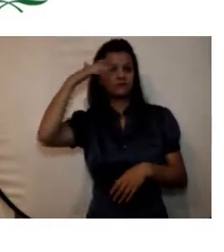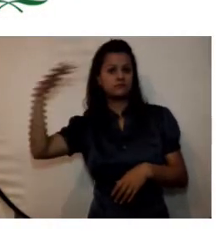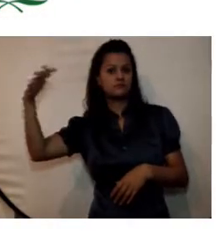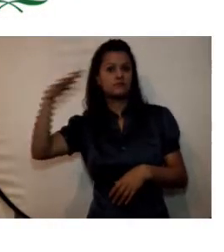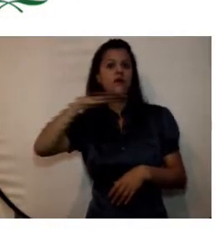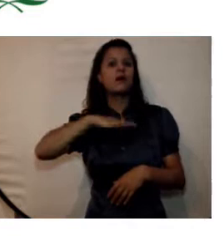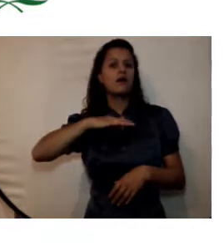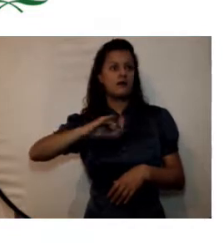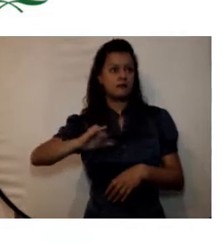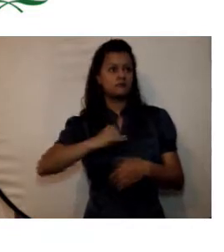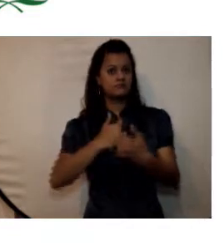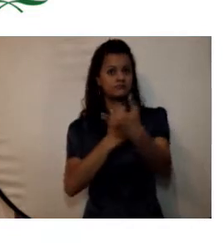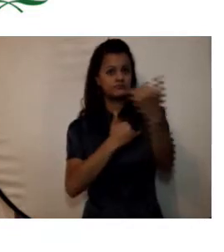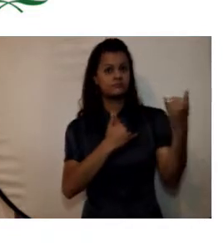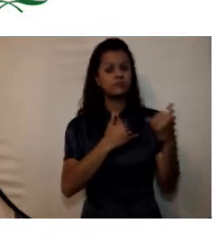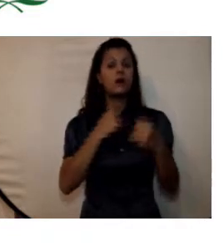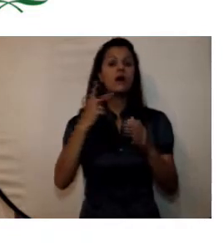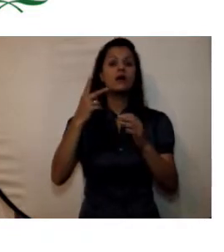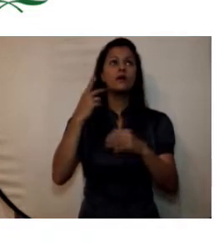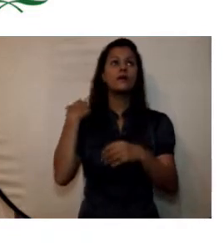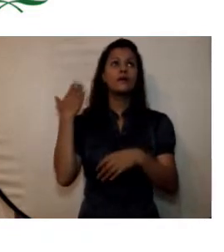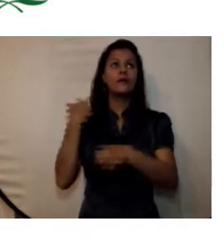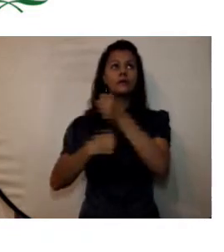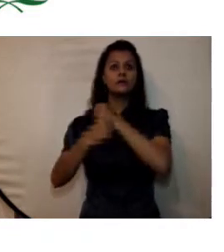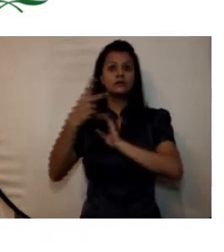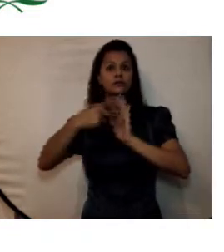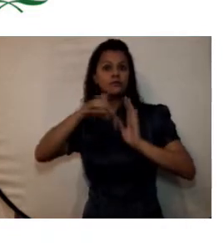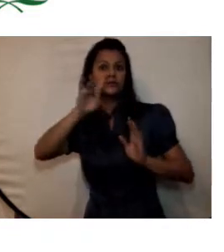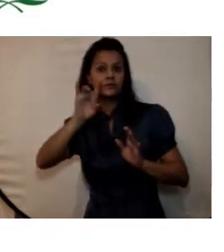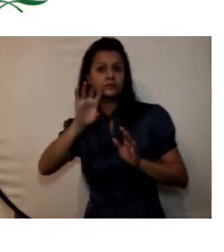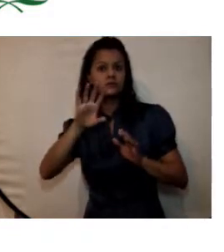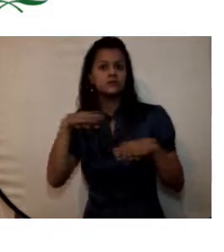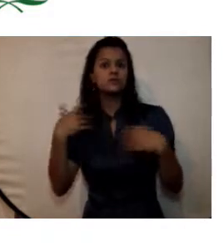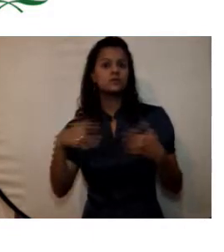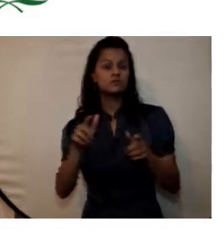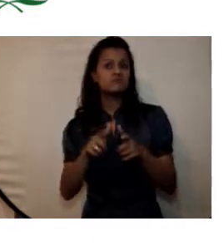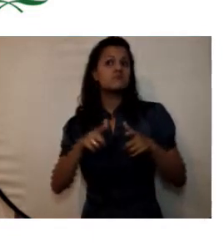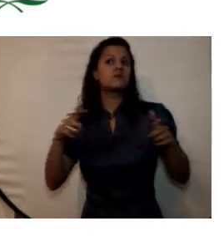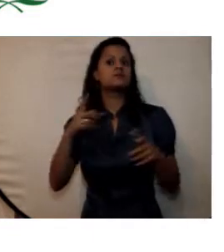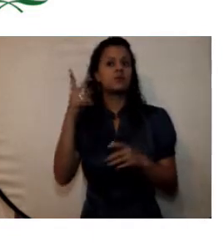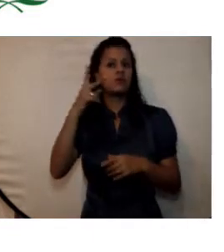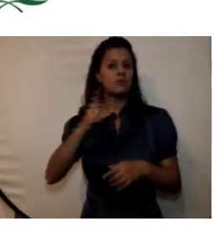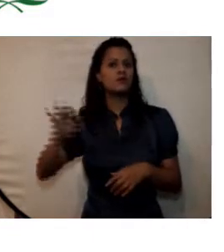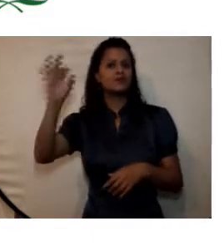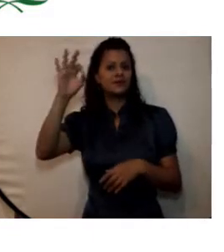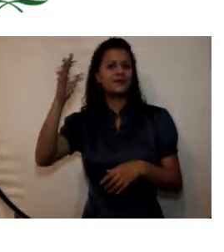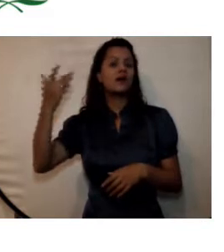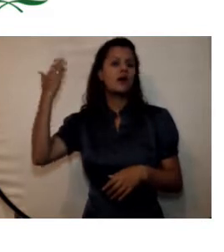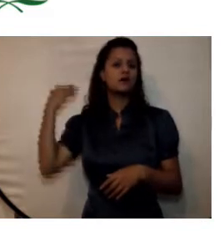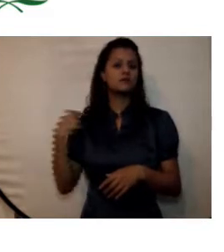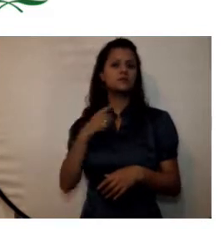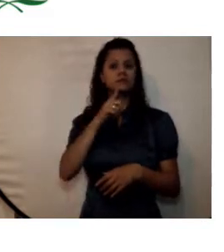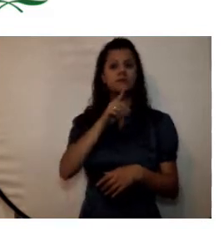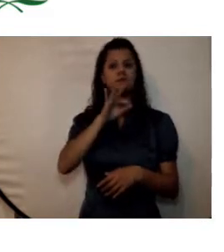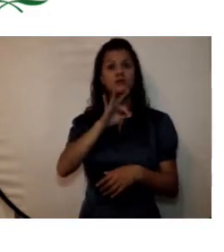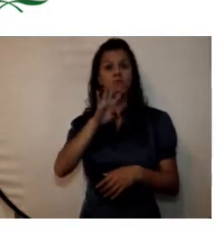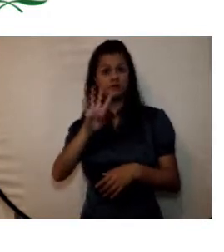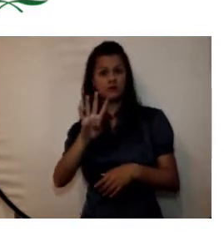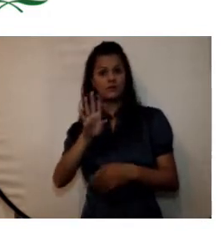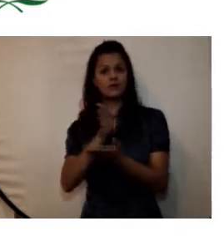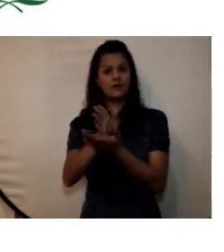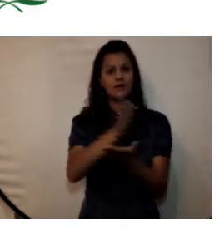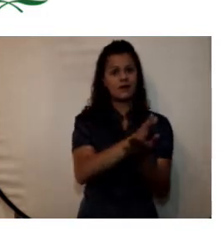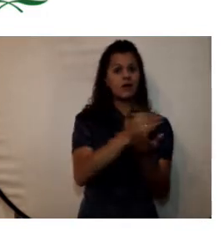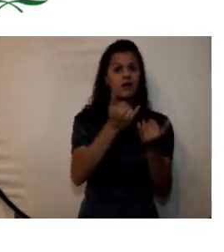respecto a año 2015 se registra un incremento del 2% al pasar de 134 a 137